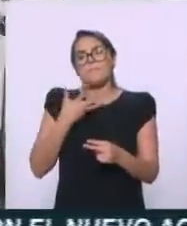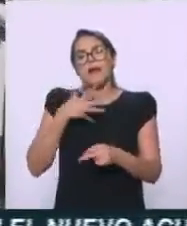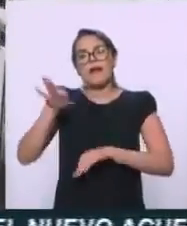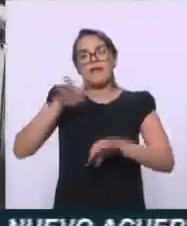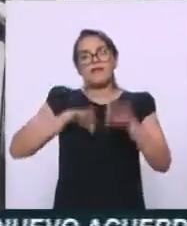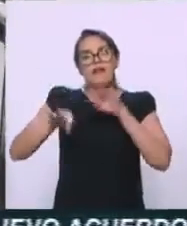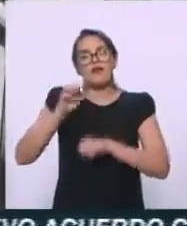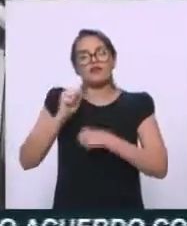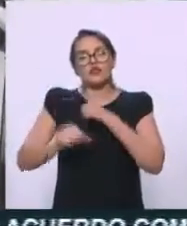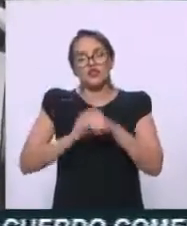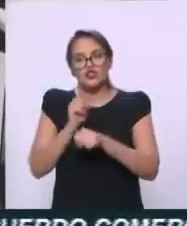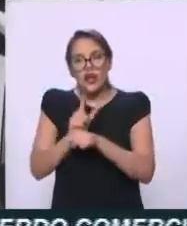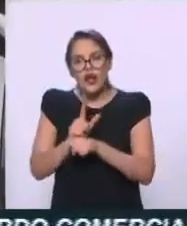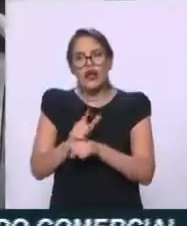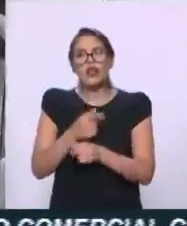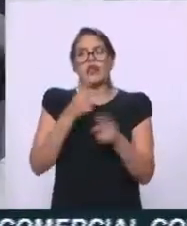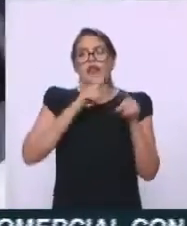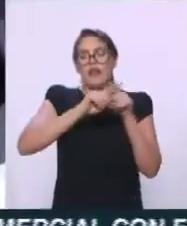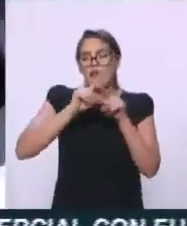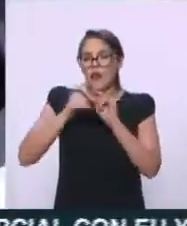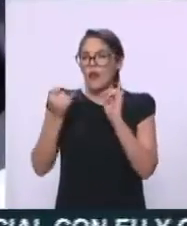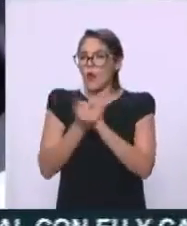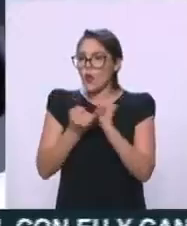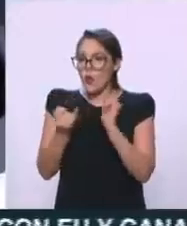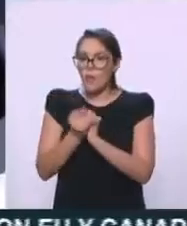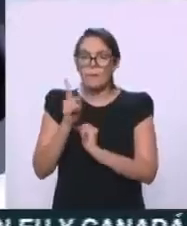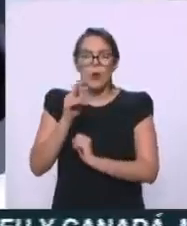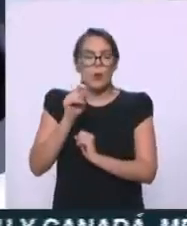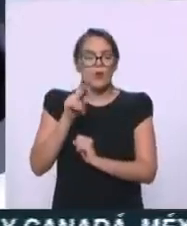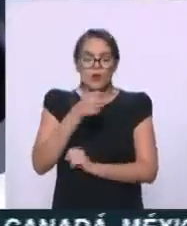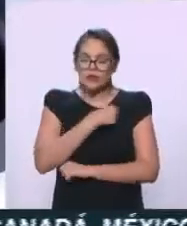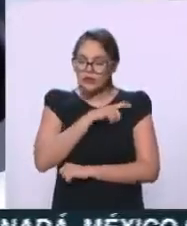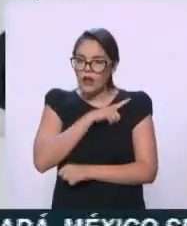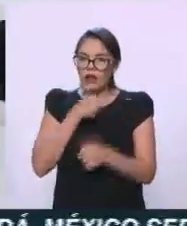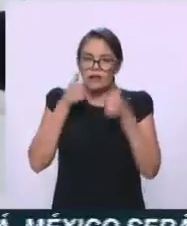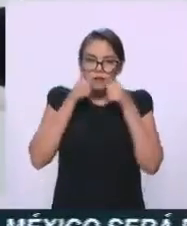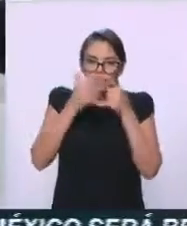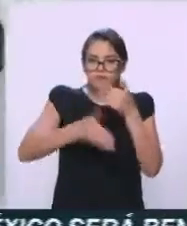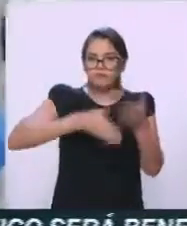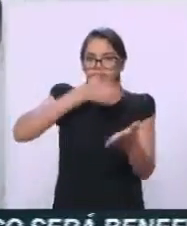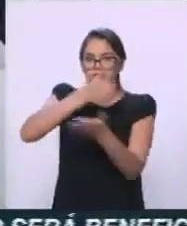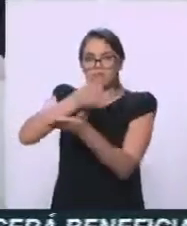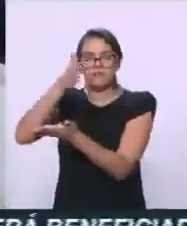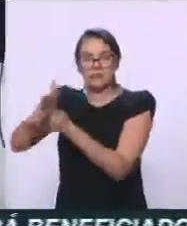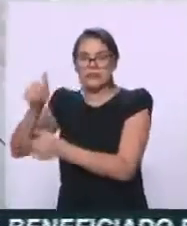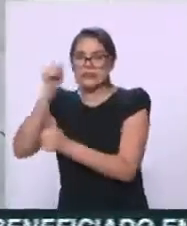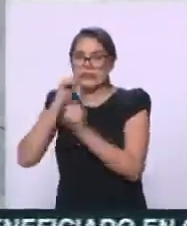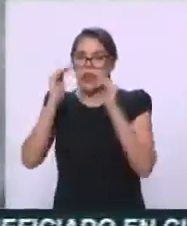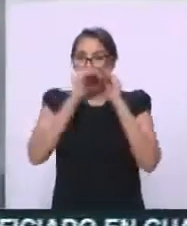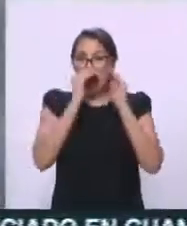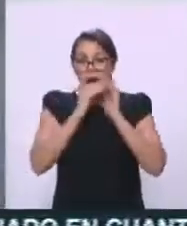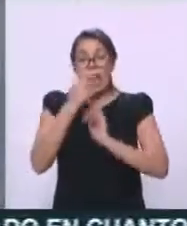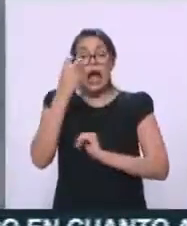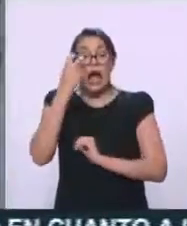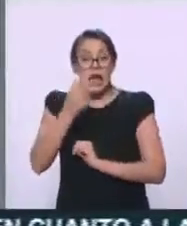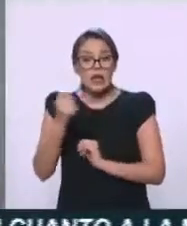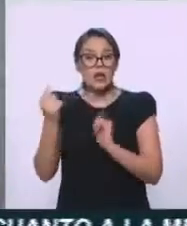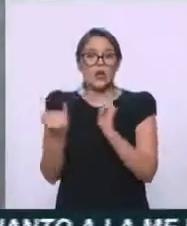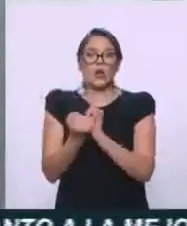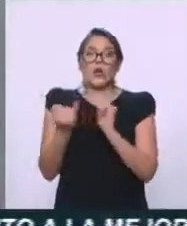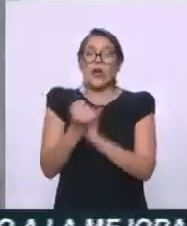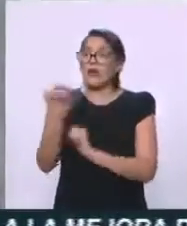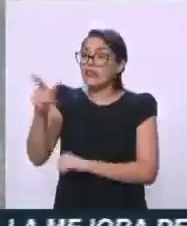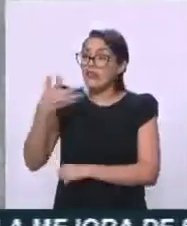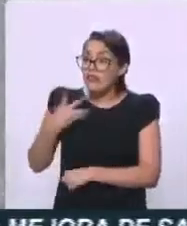promotor, promotora de salud y dan información y estas brigadas también toman muestra.